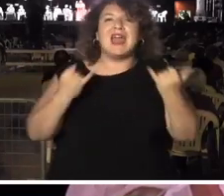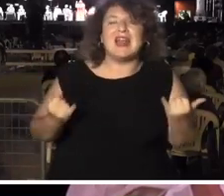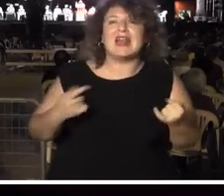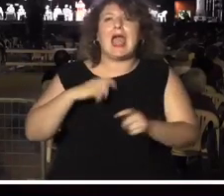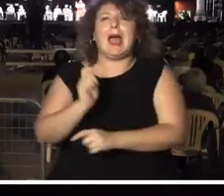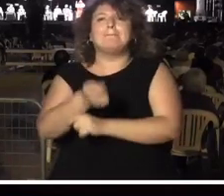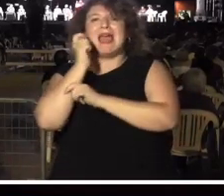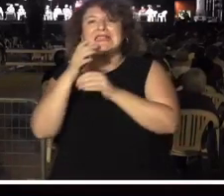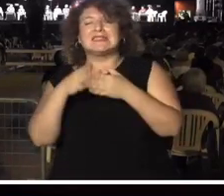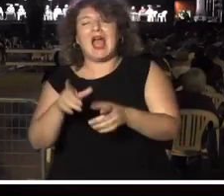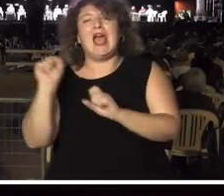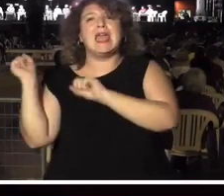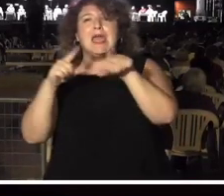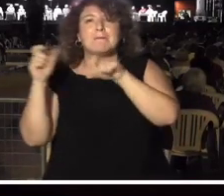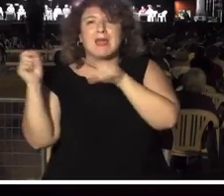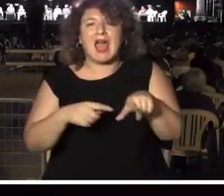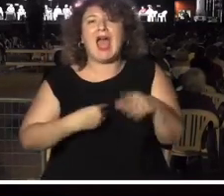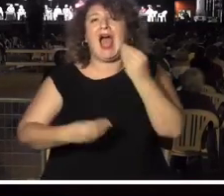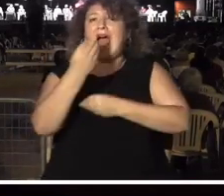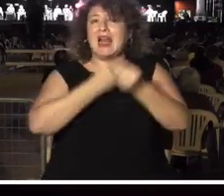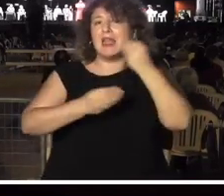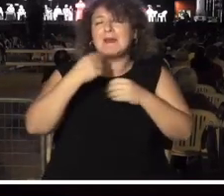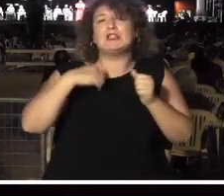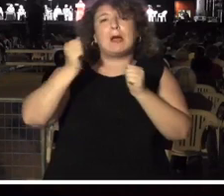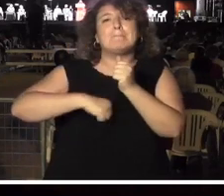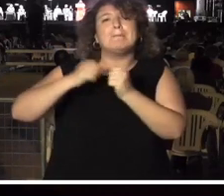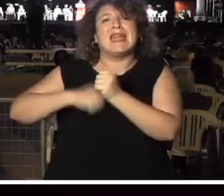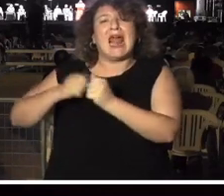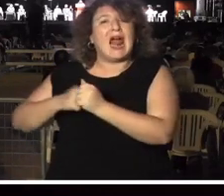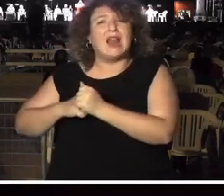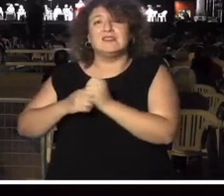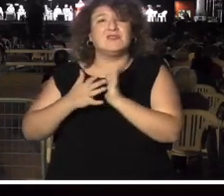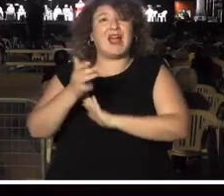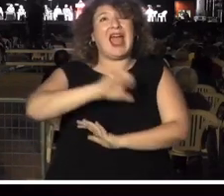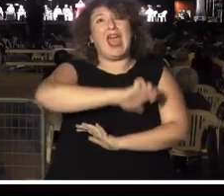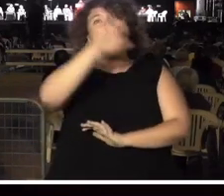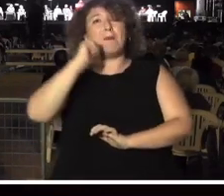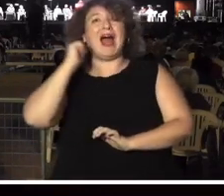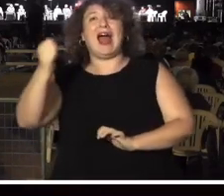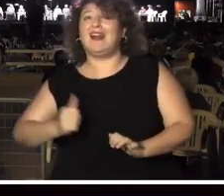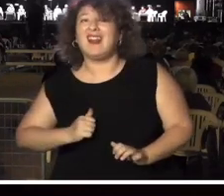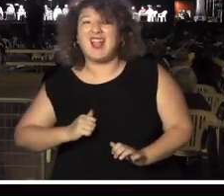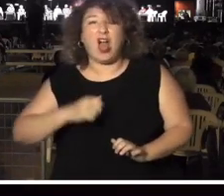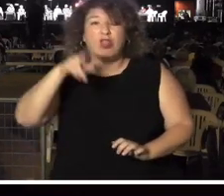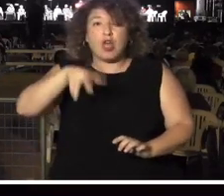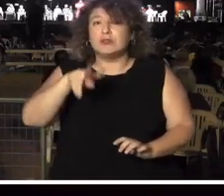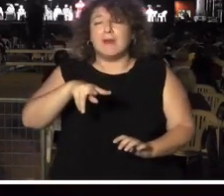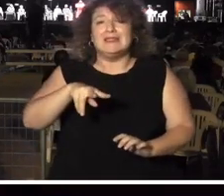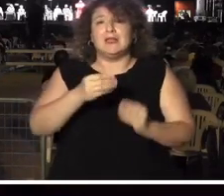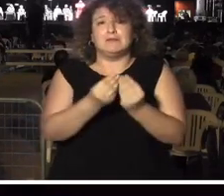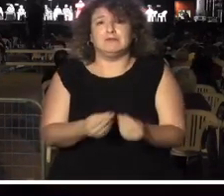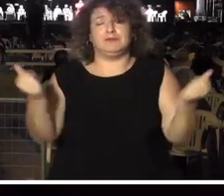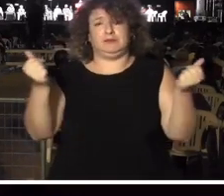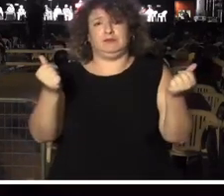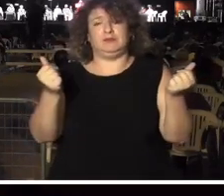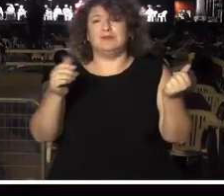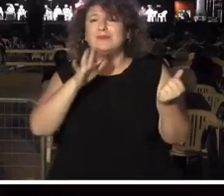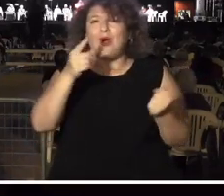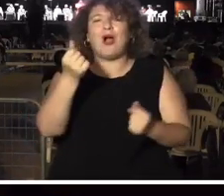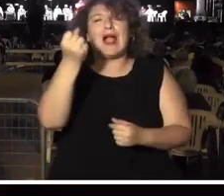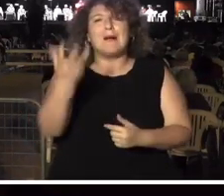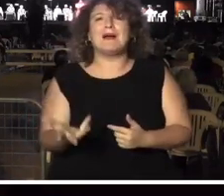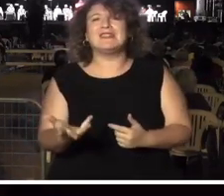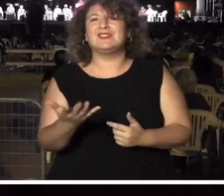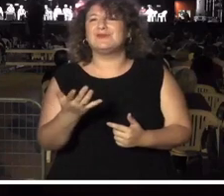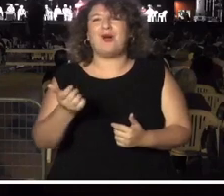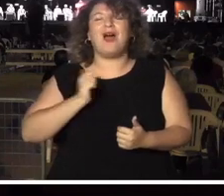pesca, alimentos, minerales, la Europa rica no dura ni dos meses, porque el capitalismo se ha construido sobre el